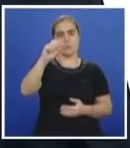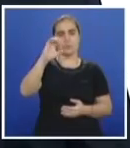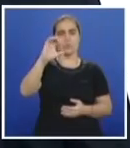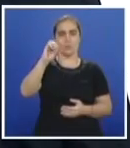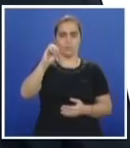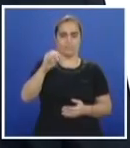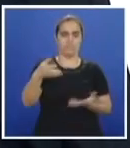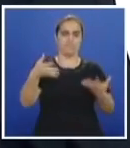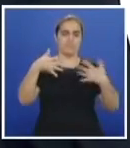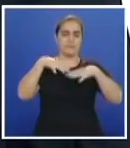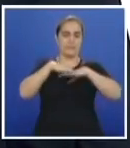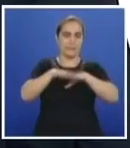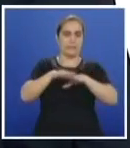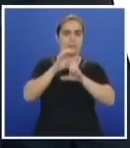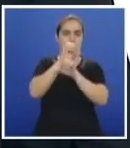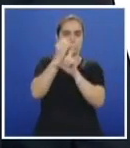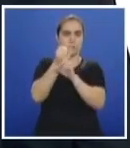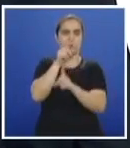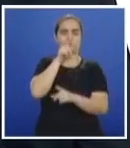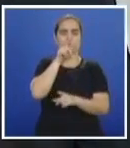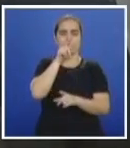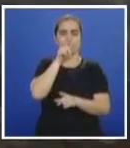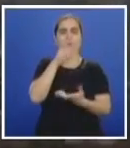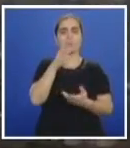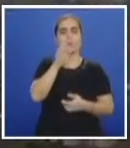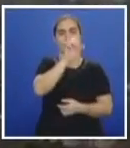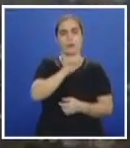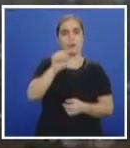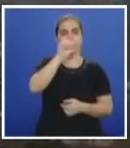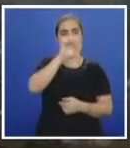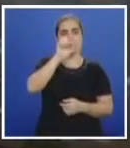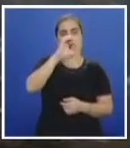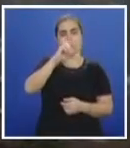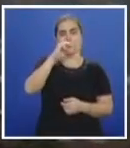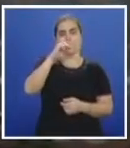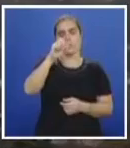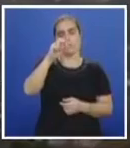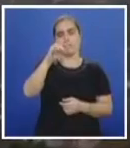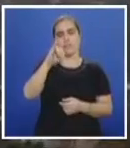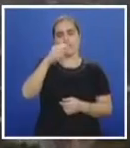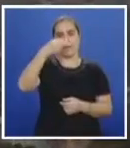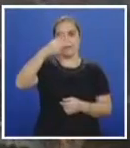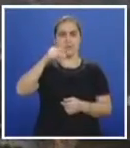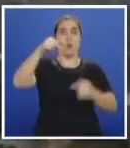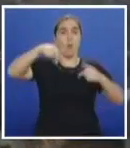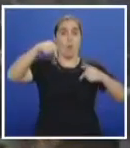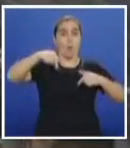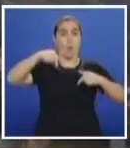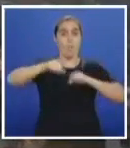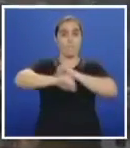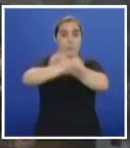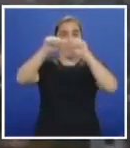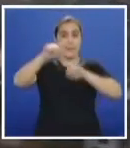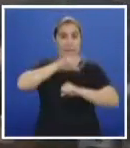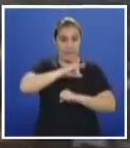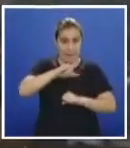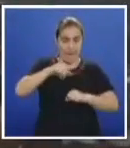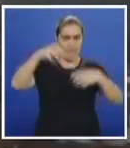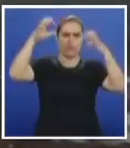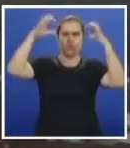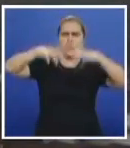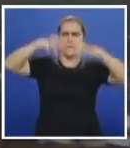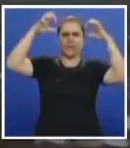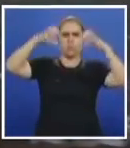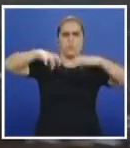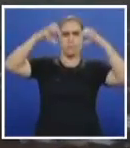participación durante esta mañana en arroba Economía HD. Amaneció lloviendo hoy en la capital Vallecaucana, por fin, aunque los